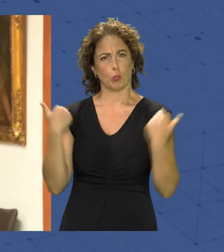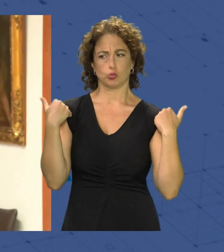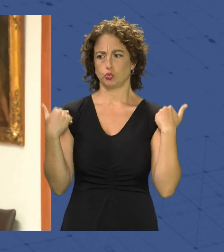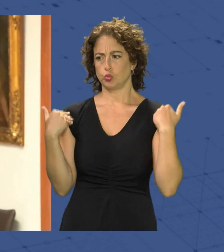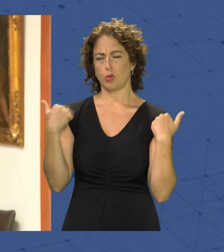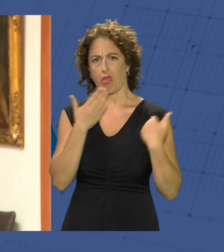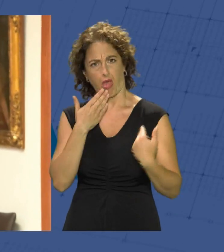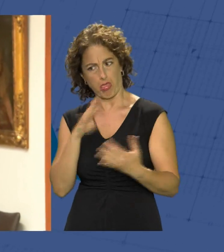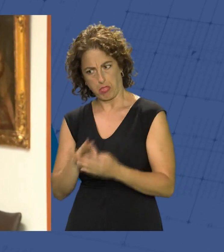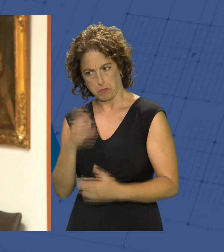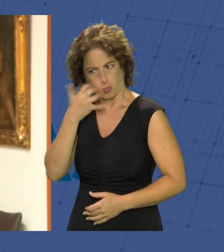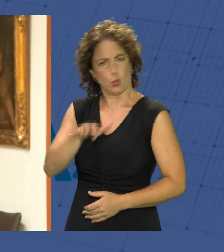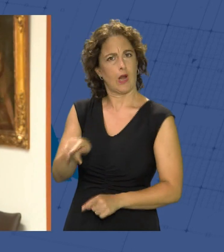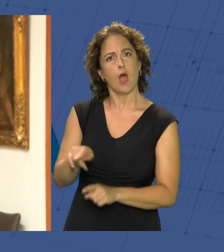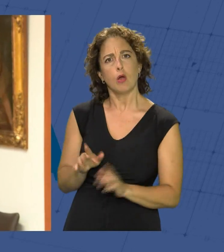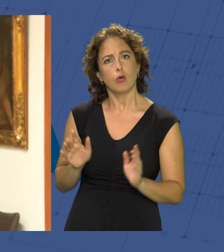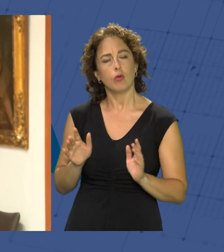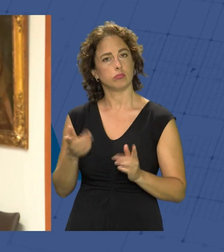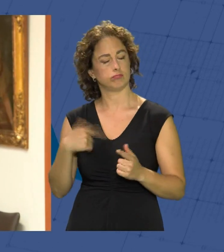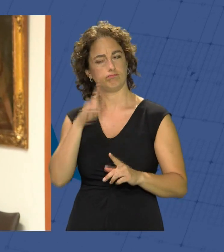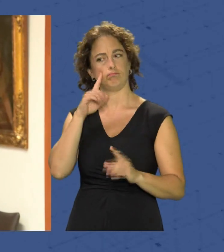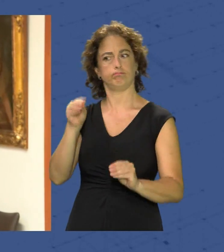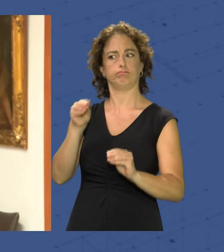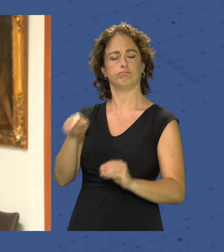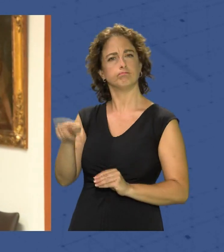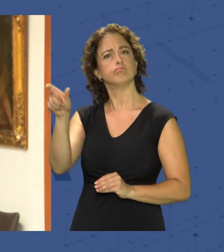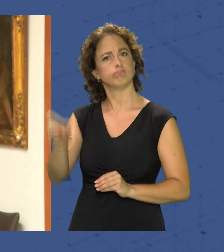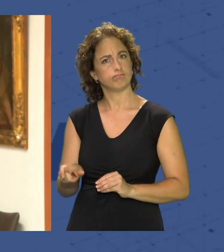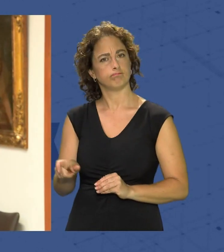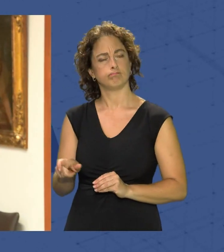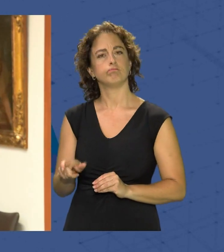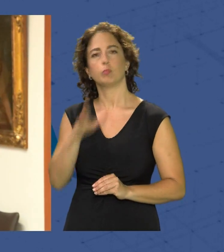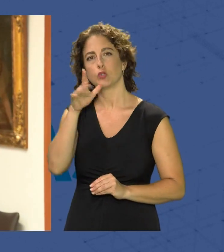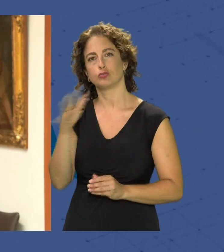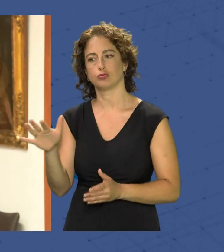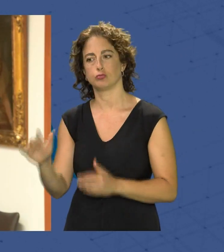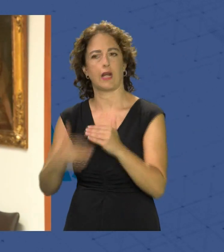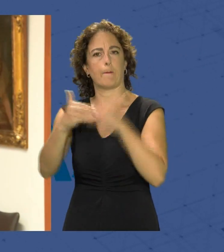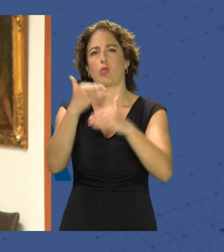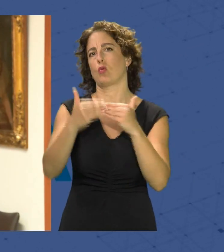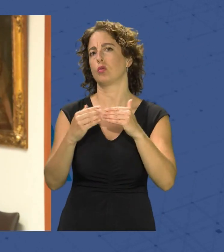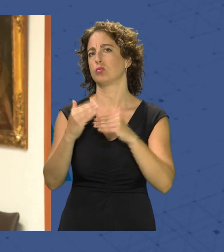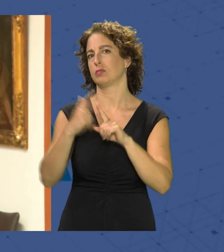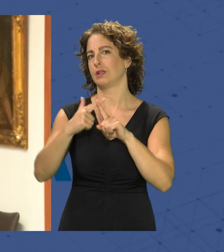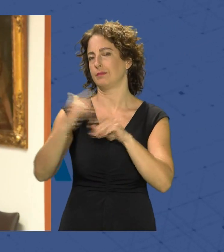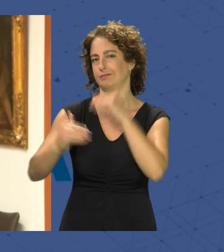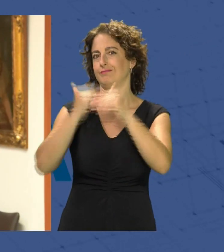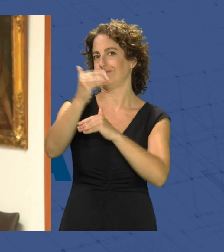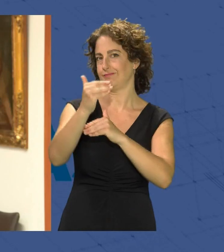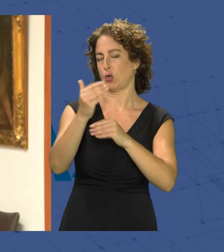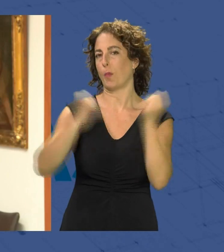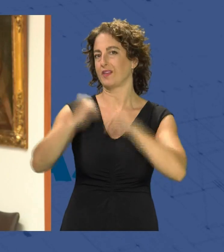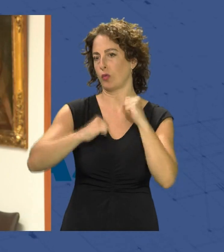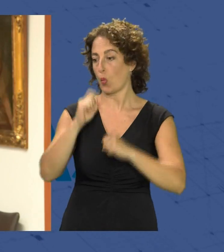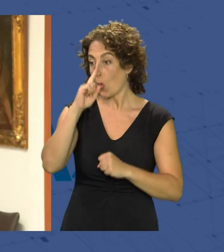con esa edad es súper raro entonces nos destacó y nos llamó la atención desde el primer momento por eso lo subimos tan rápido al equipo de competición y en menos de un año